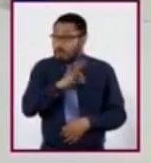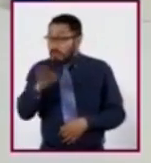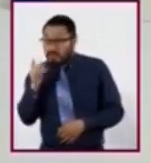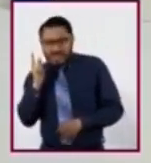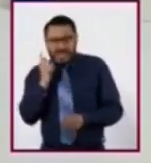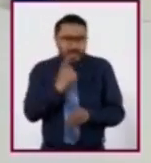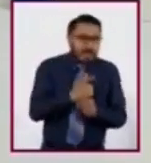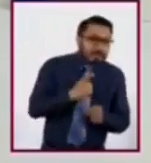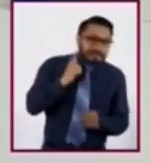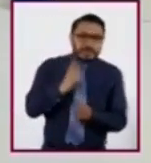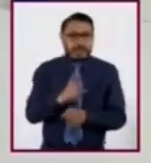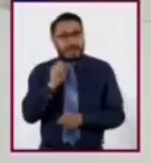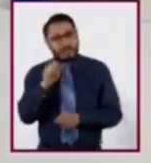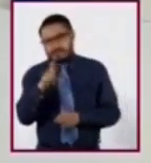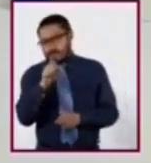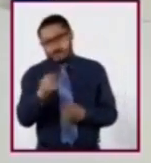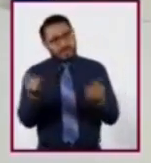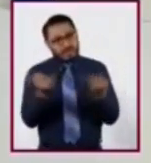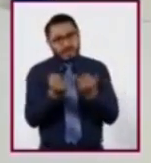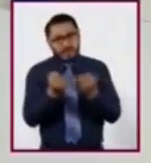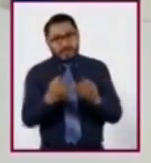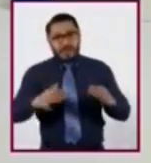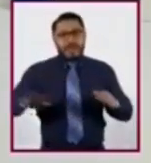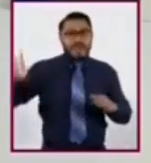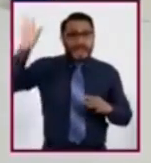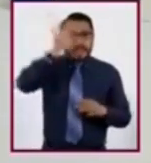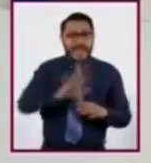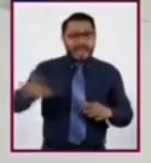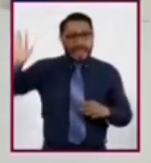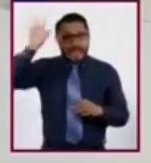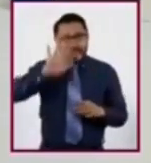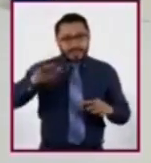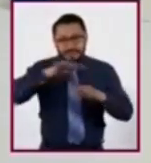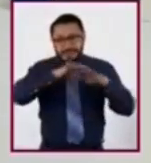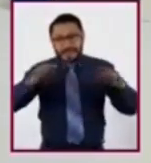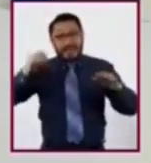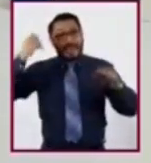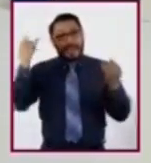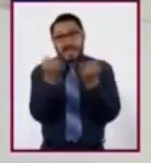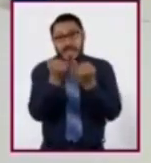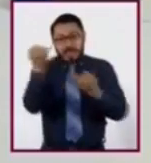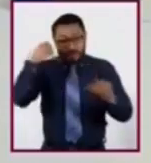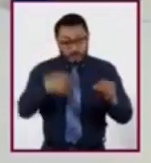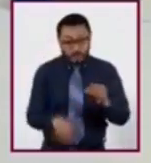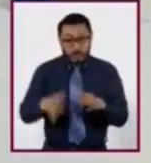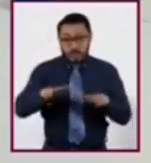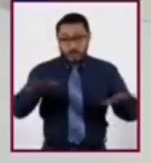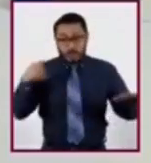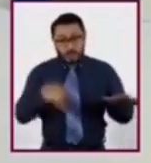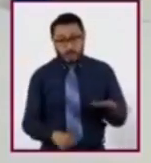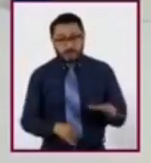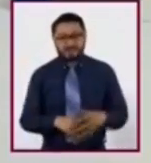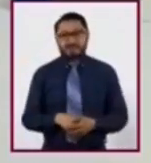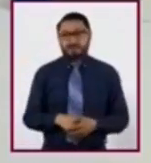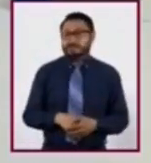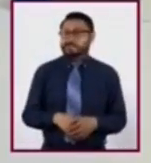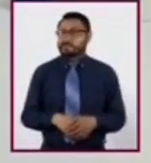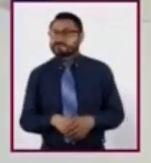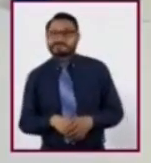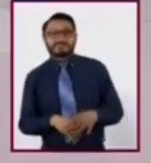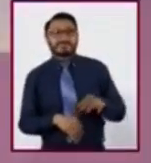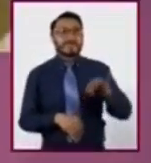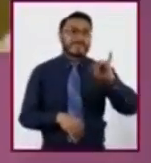formas de relieve en la superficie de los continentes y en el fondo del océano? No precisamente.